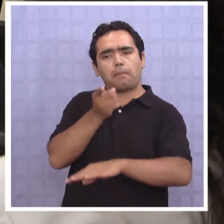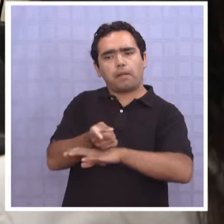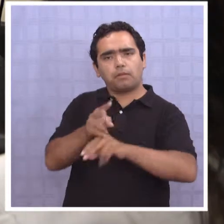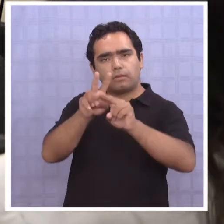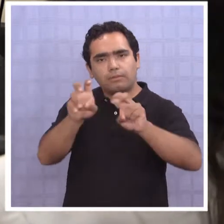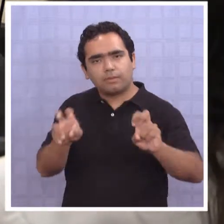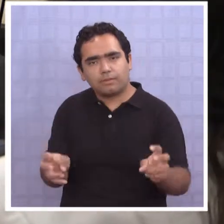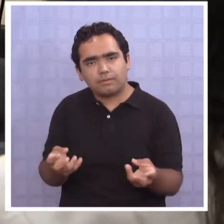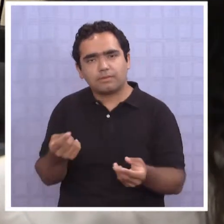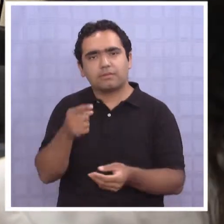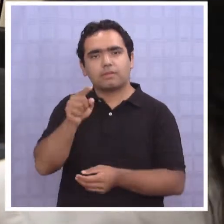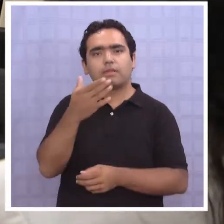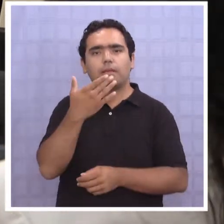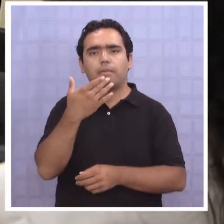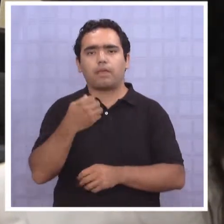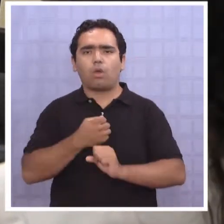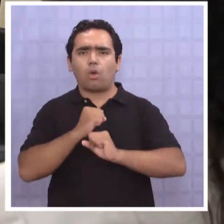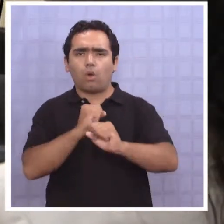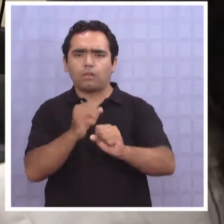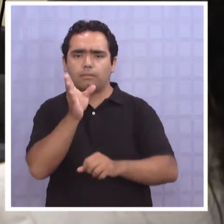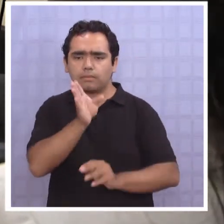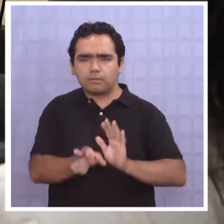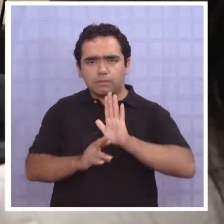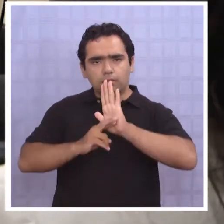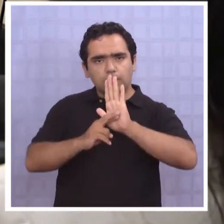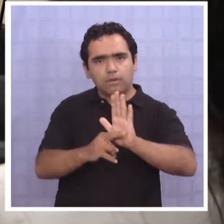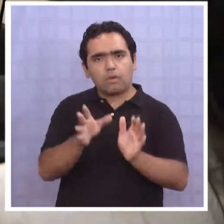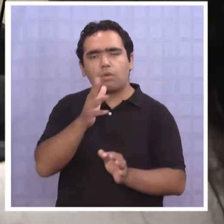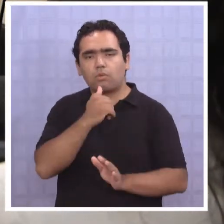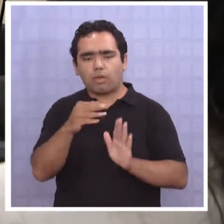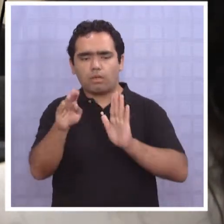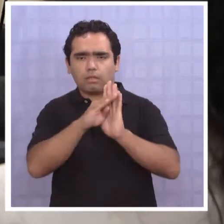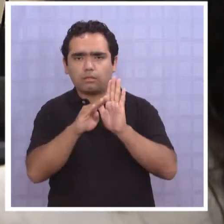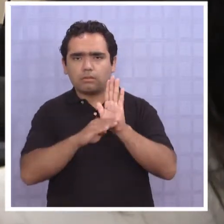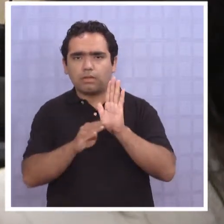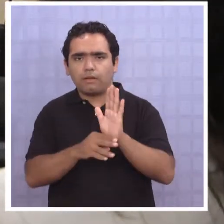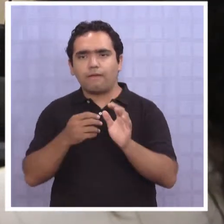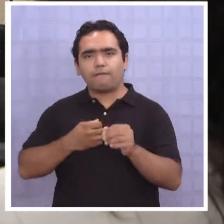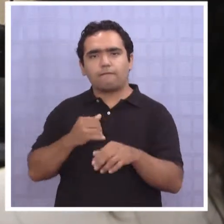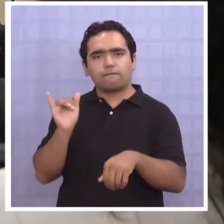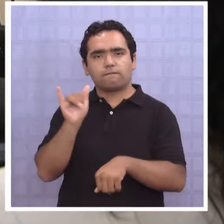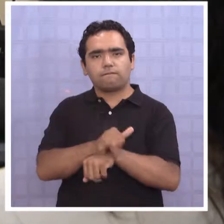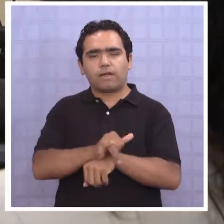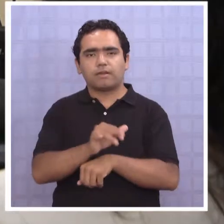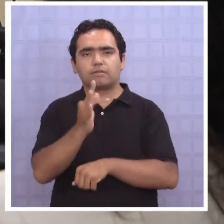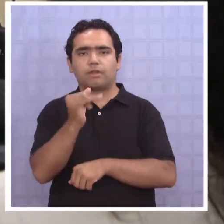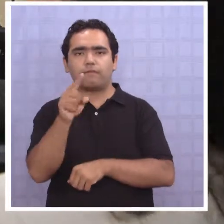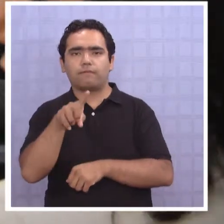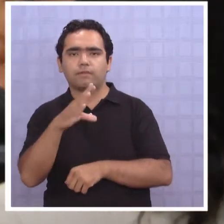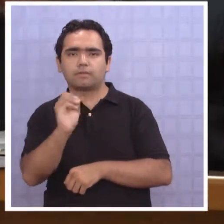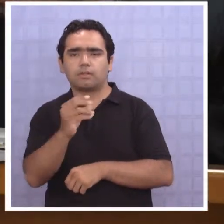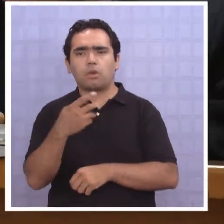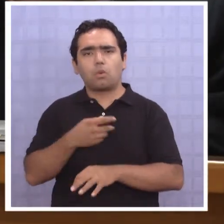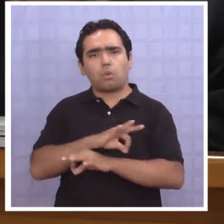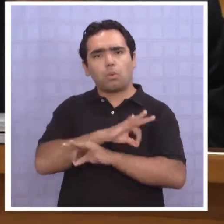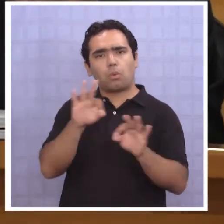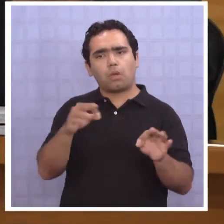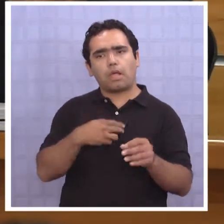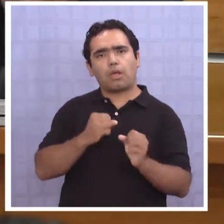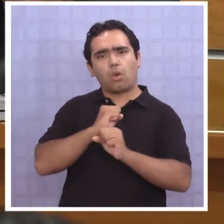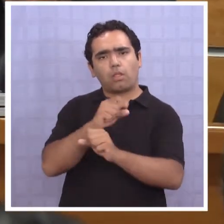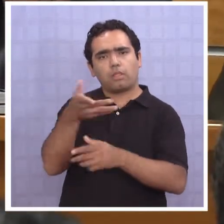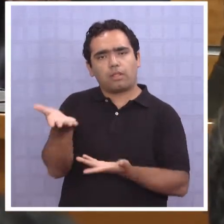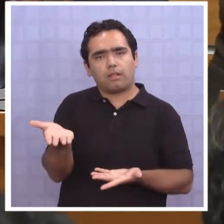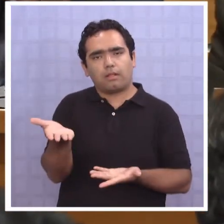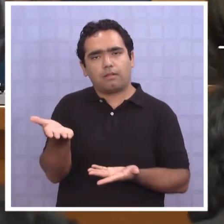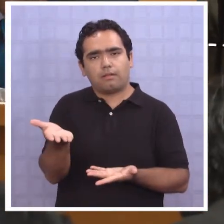tiempo ha señalado que en contra de mi representado no existe ningún antecedente de fraude al fisco, ni mucho menos de cuello en su contra, y que